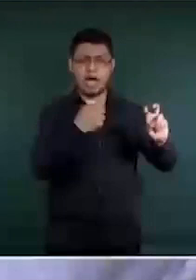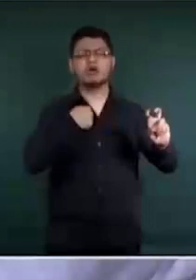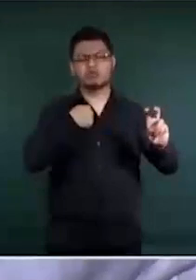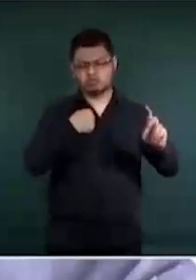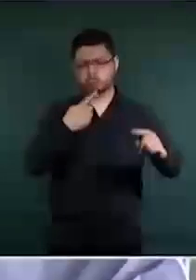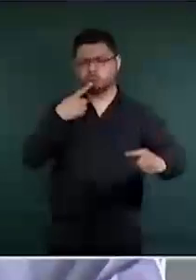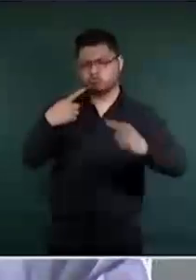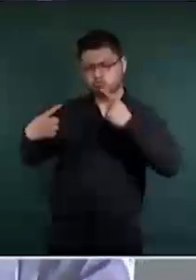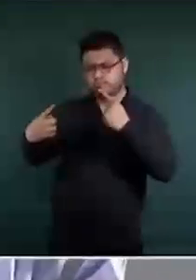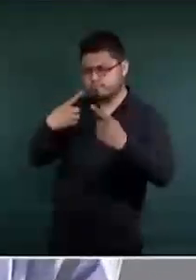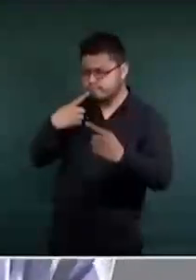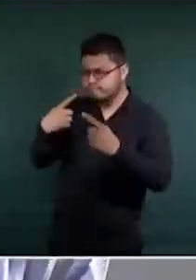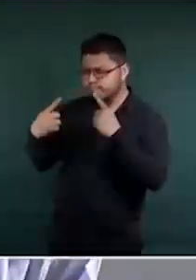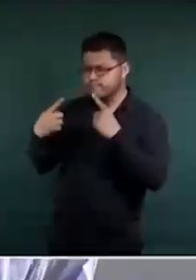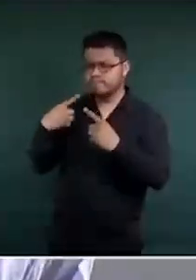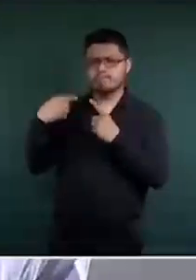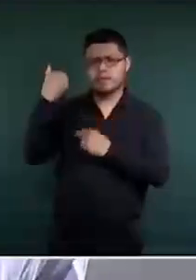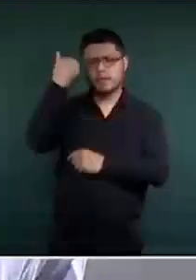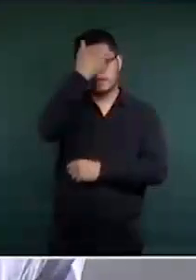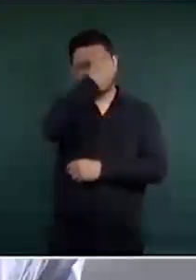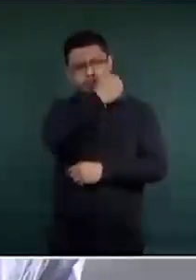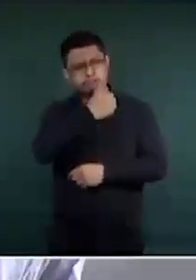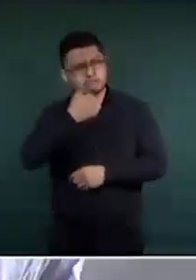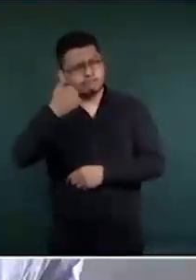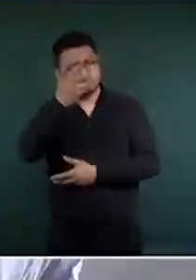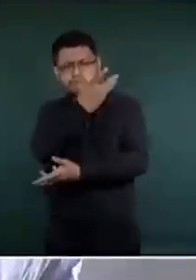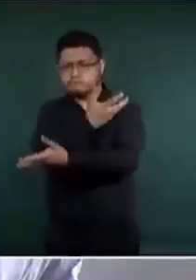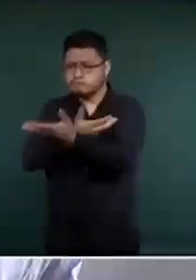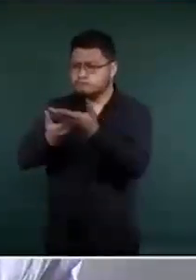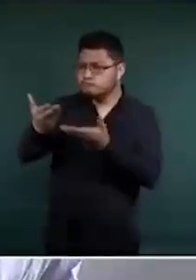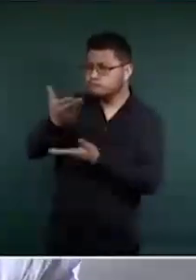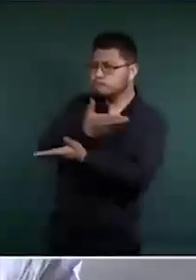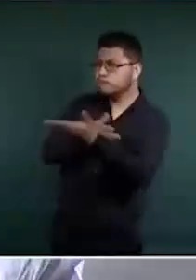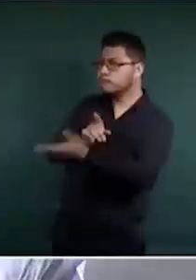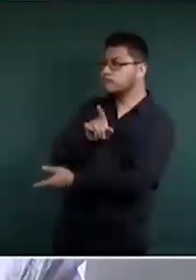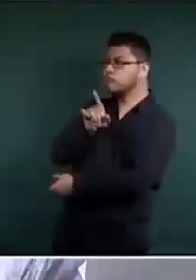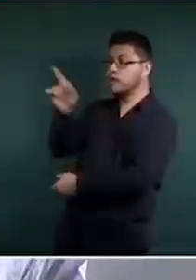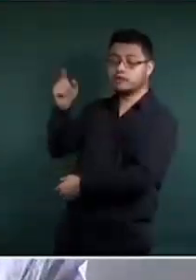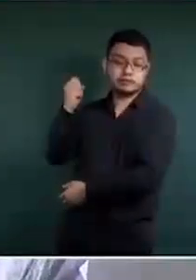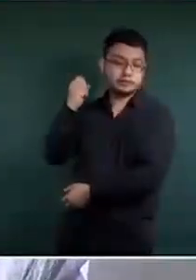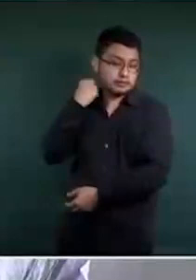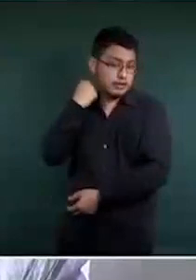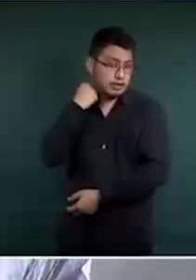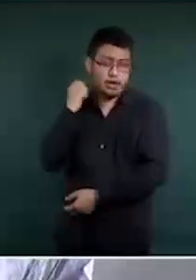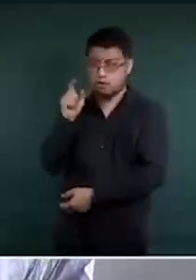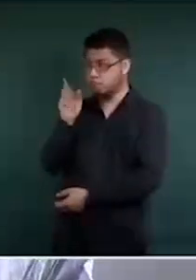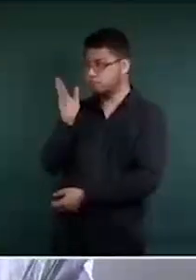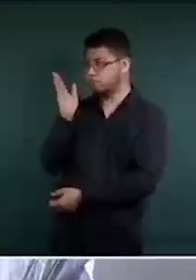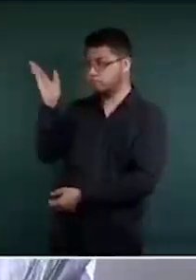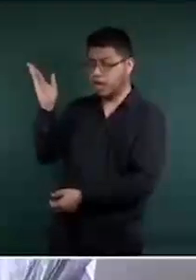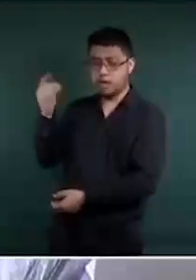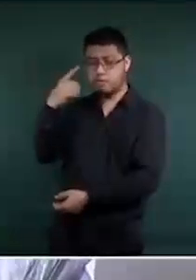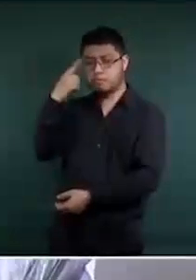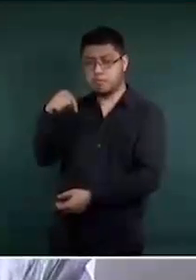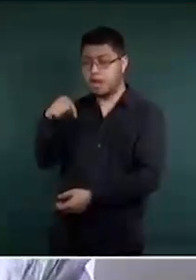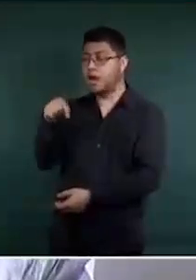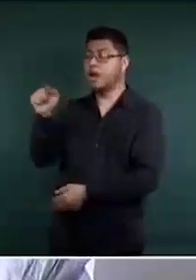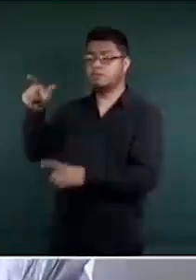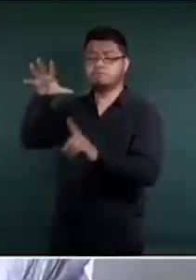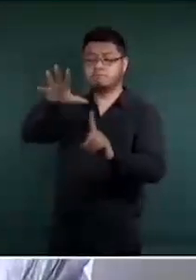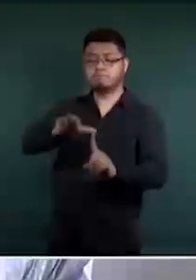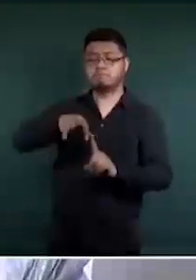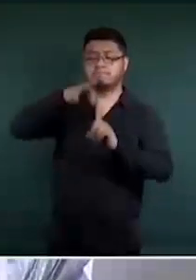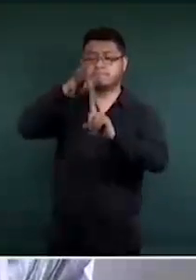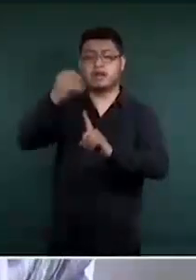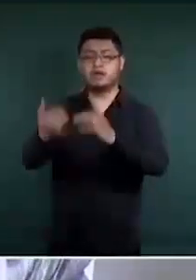al Senado para la elección del procurador